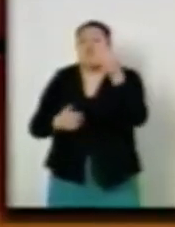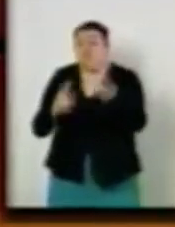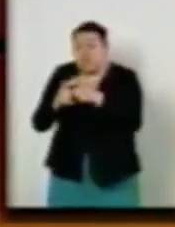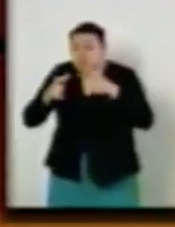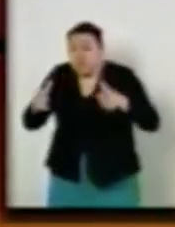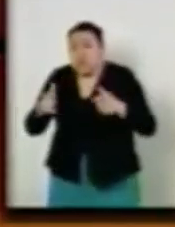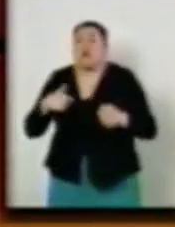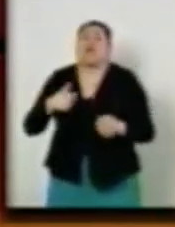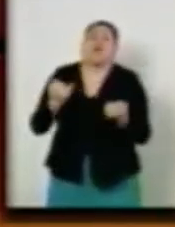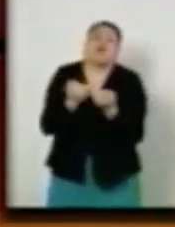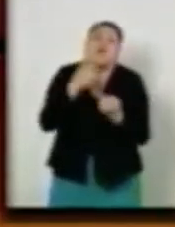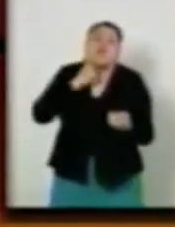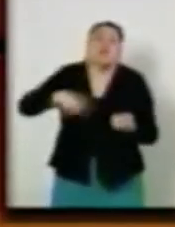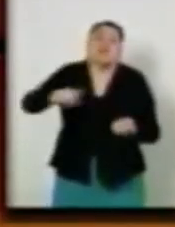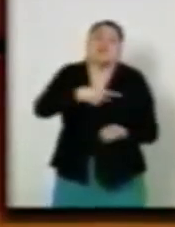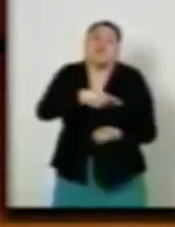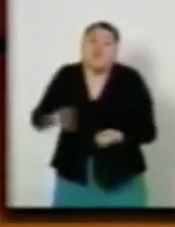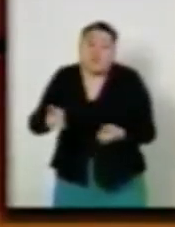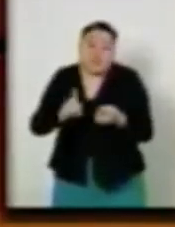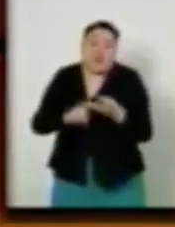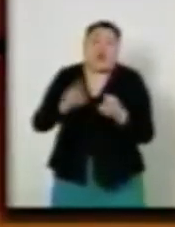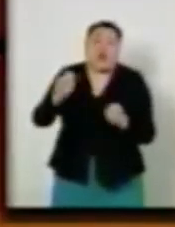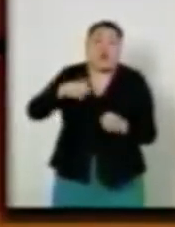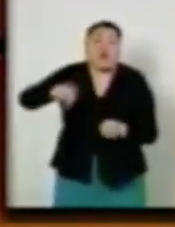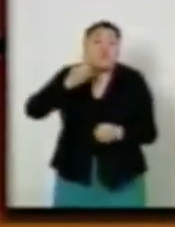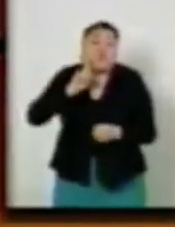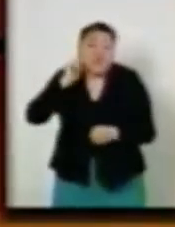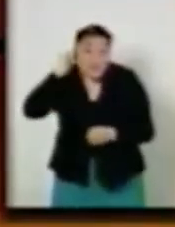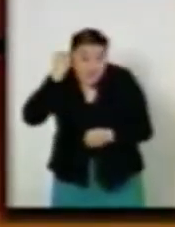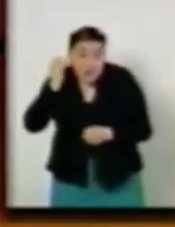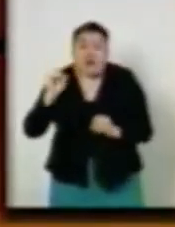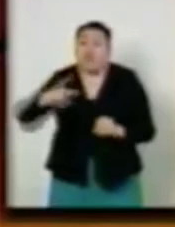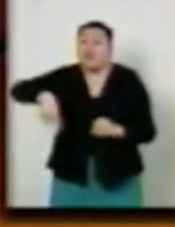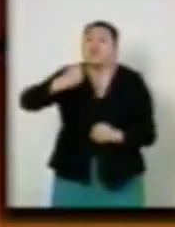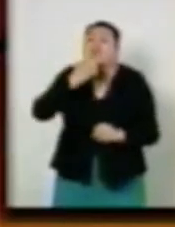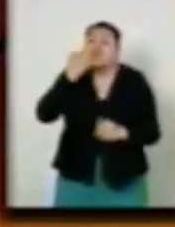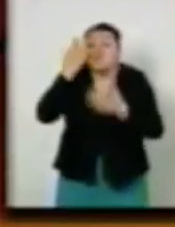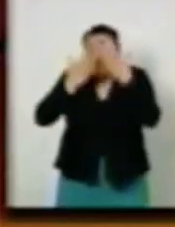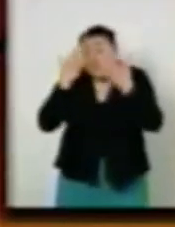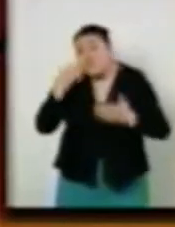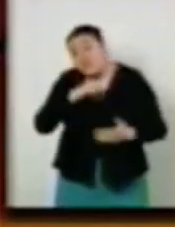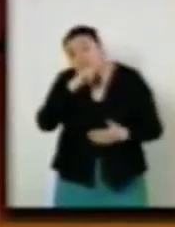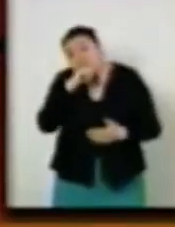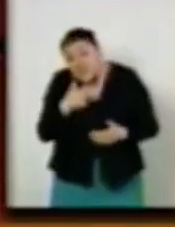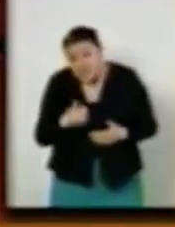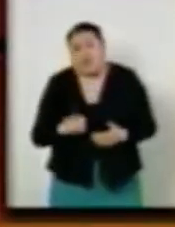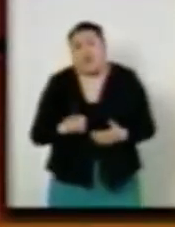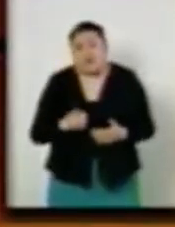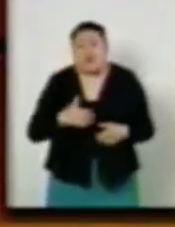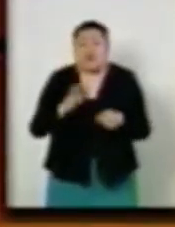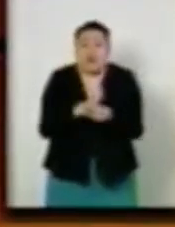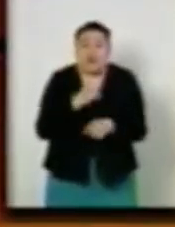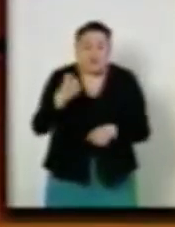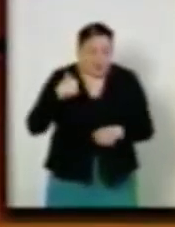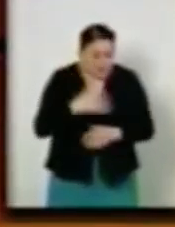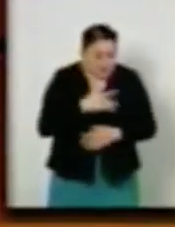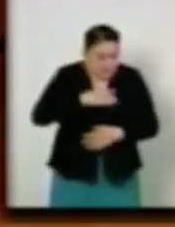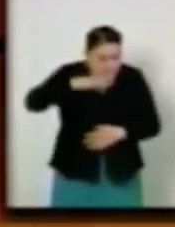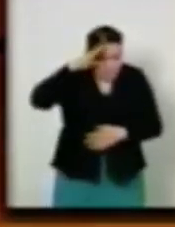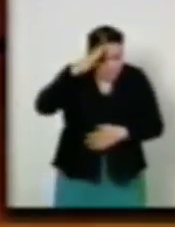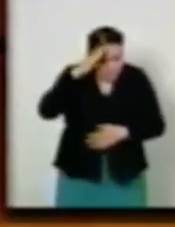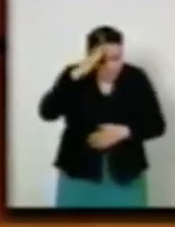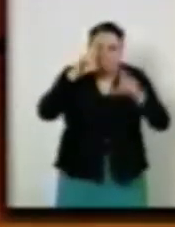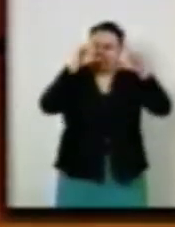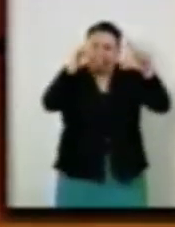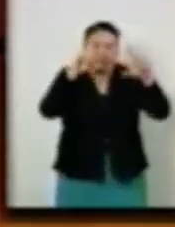clase social, el origen étnico y la baja escolaridad. Por lo anterior, es que considero importante modificar el